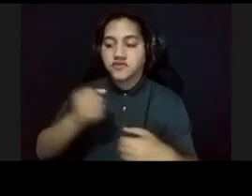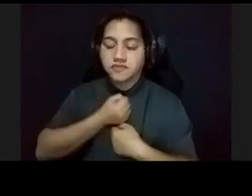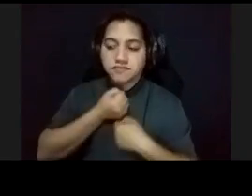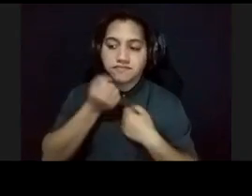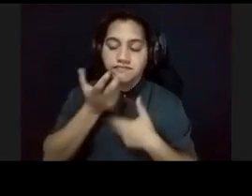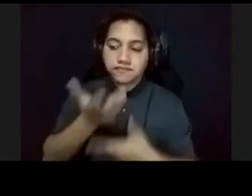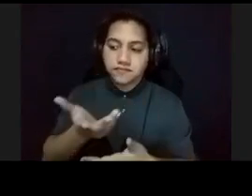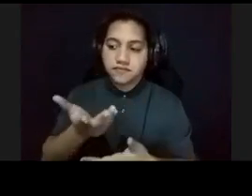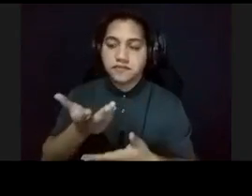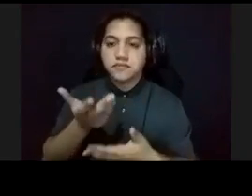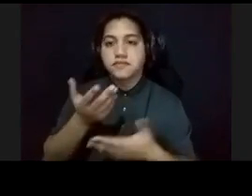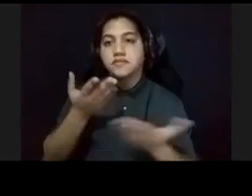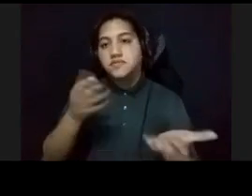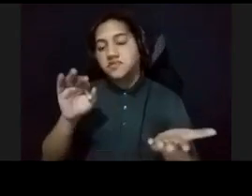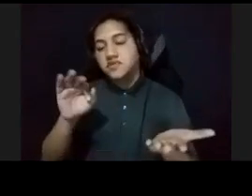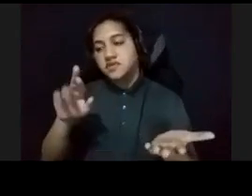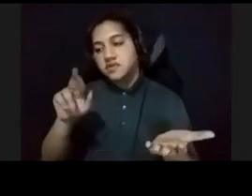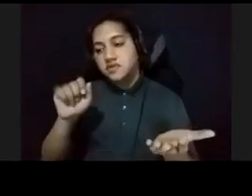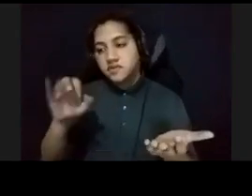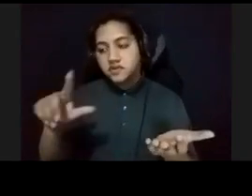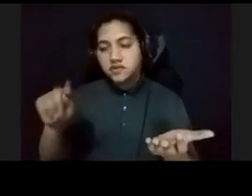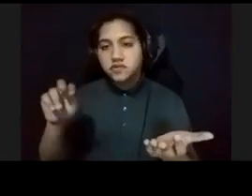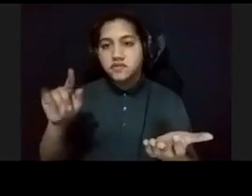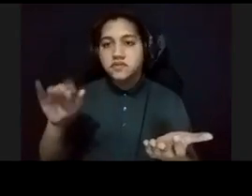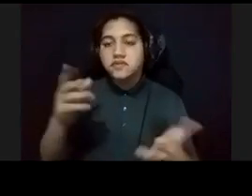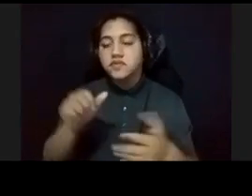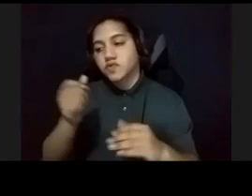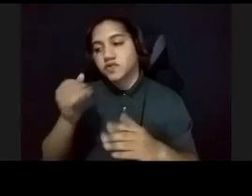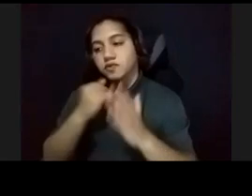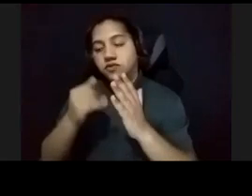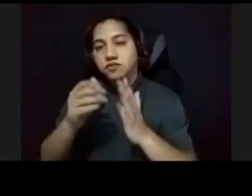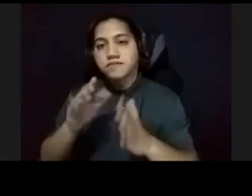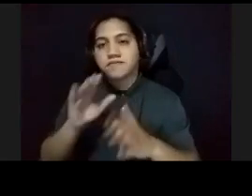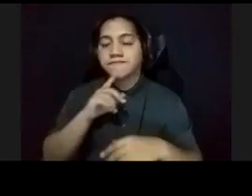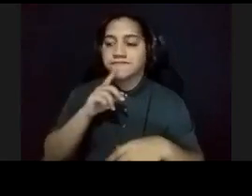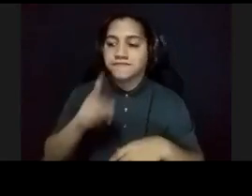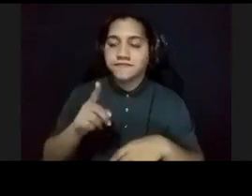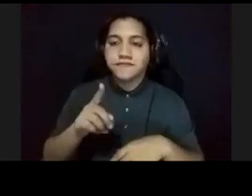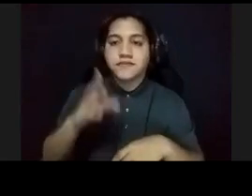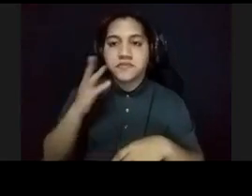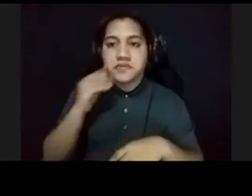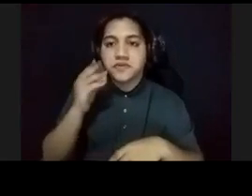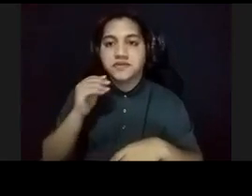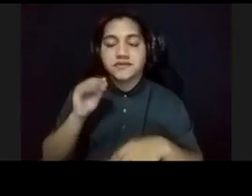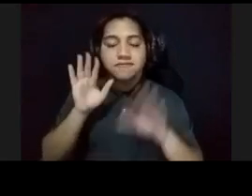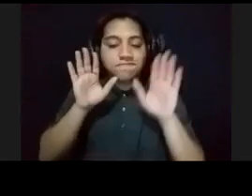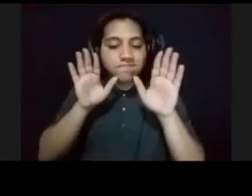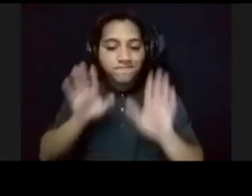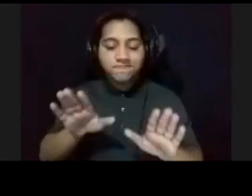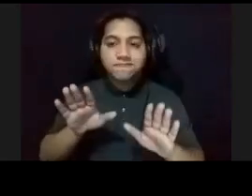este, Rafael Tufiño, y otros artistas, así que, realmente, fue una experiencia, maravillosa,